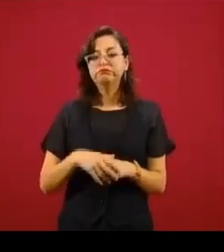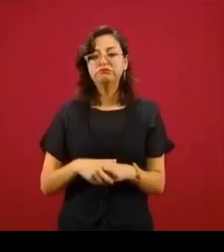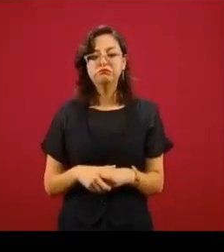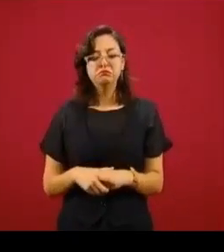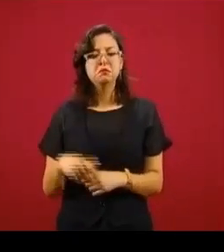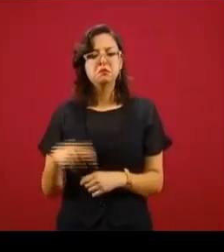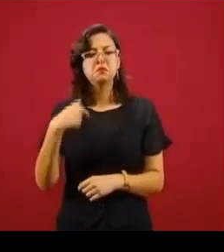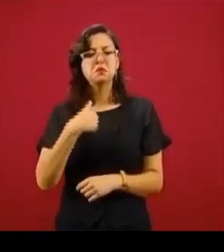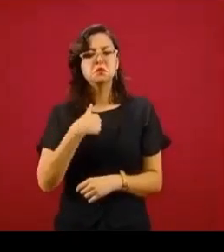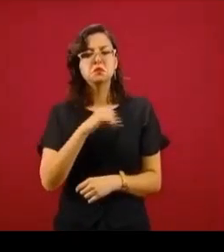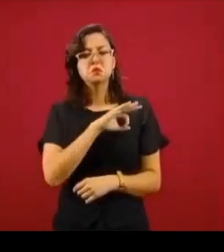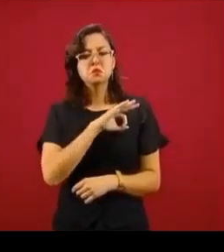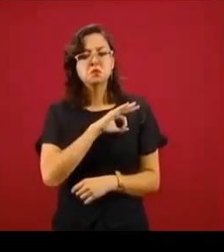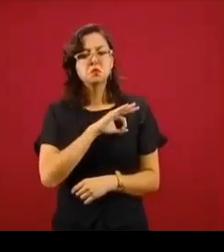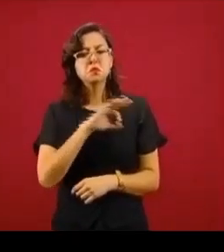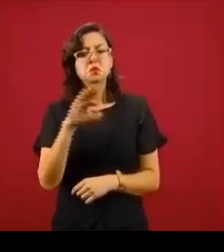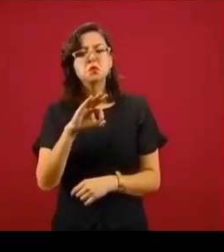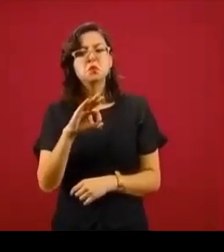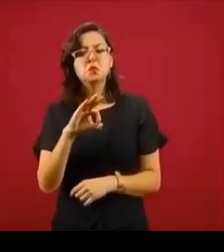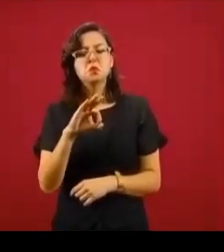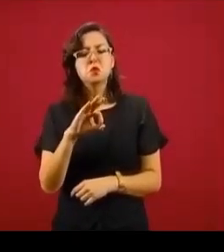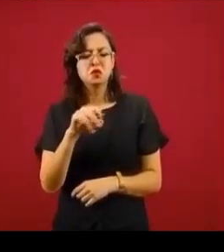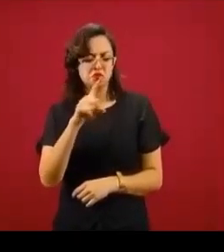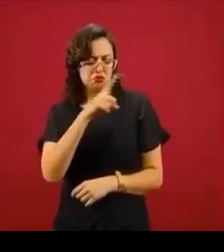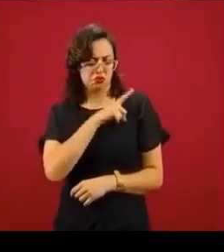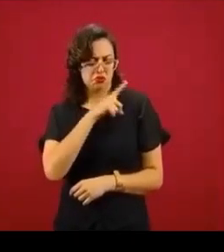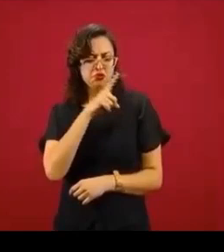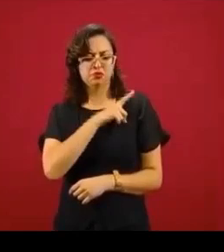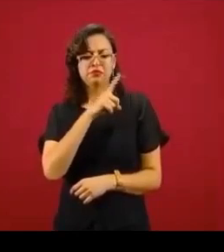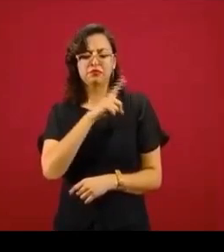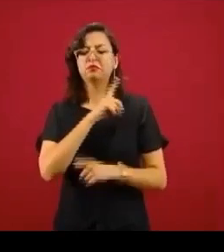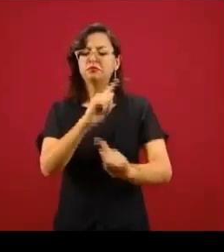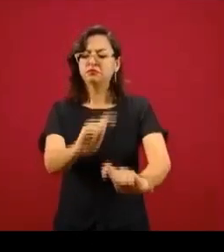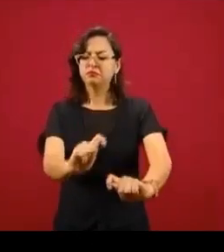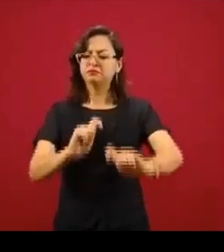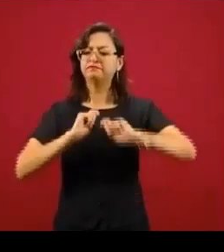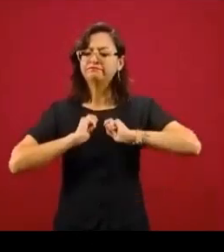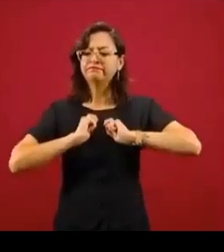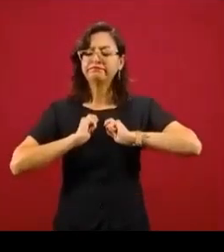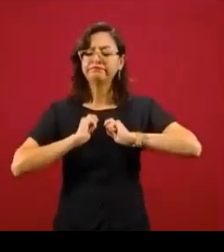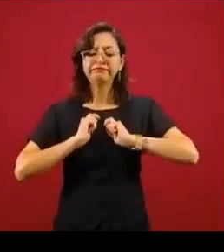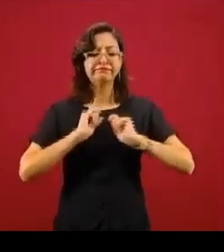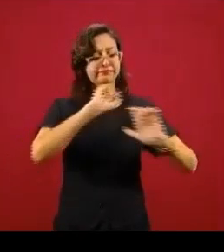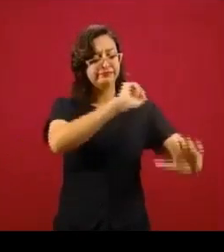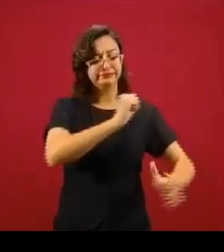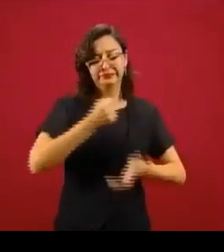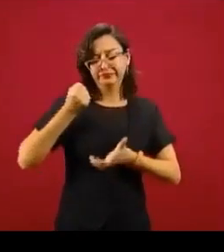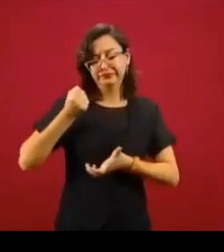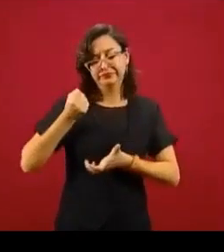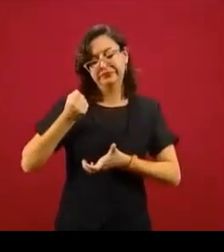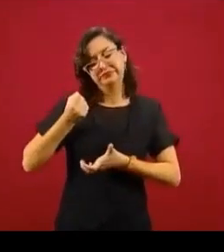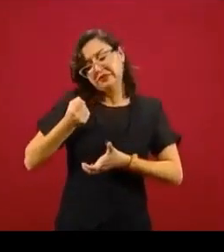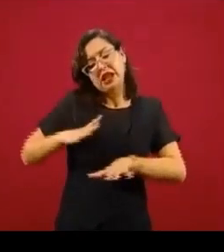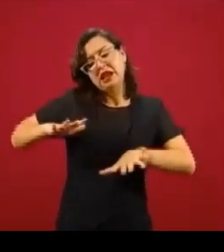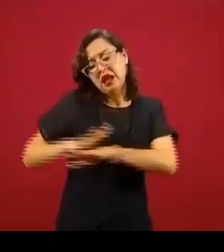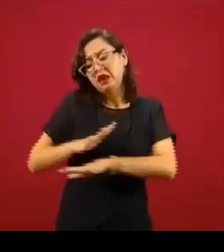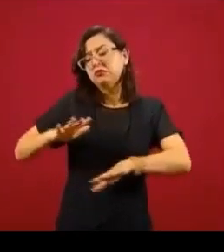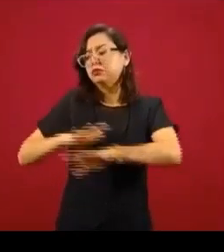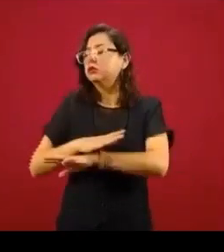y que eso me obligó a hacer cambios